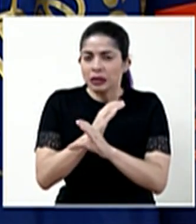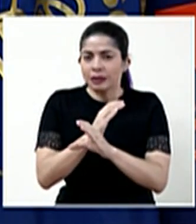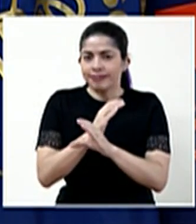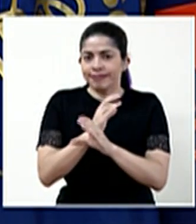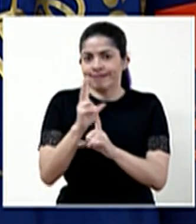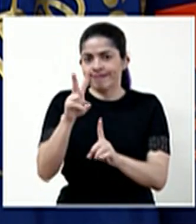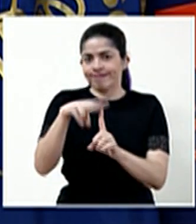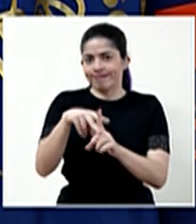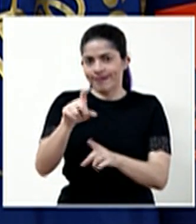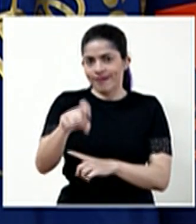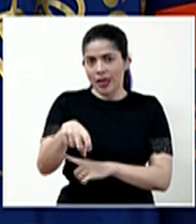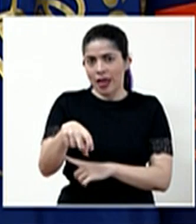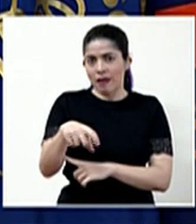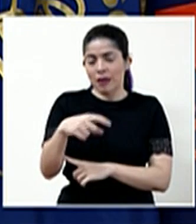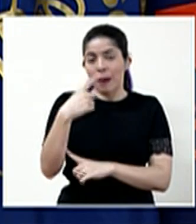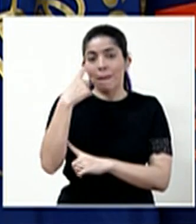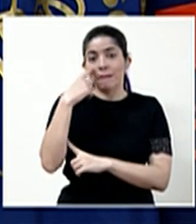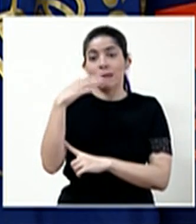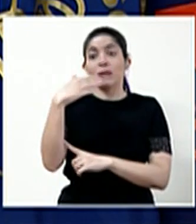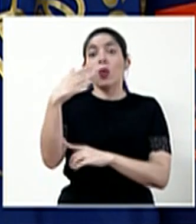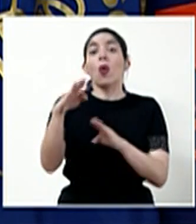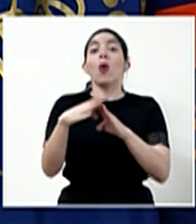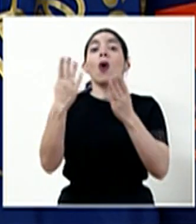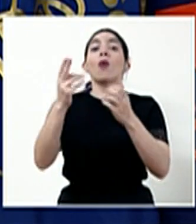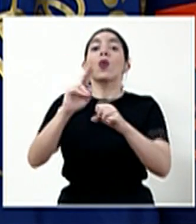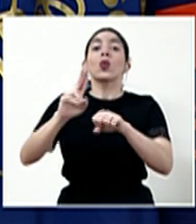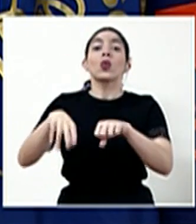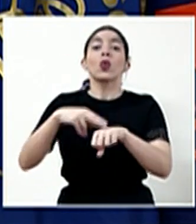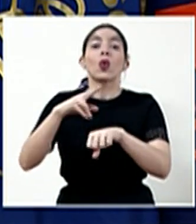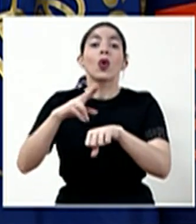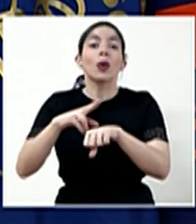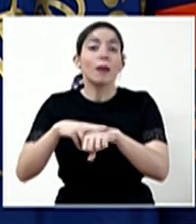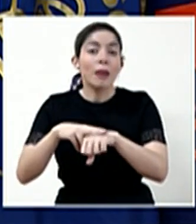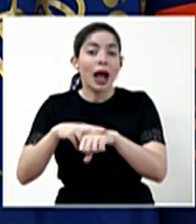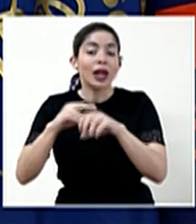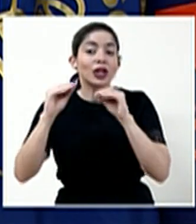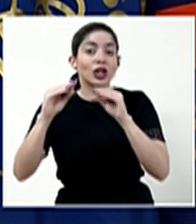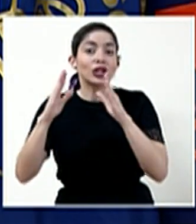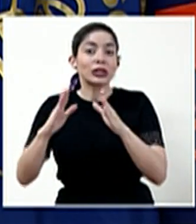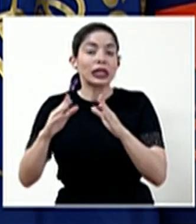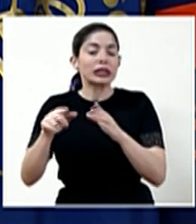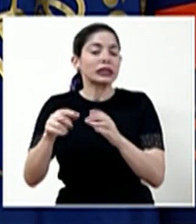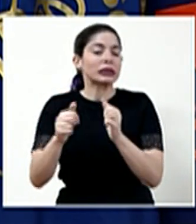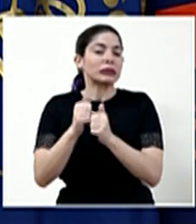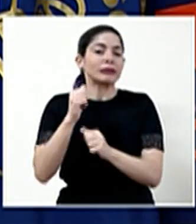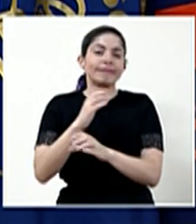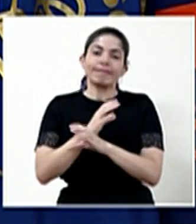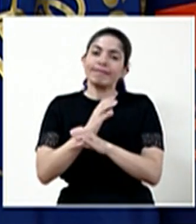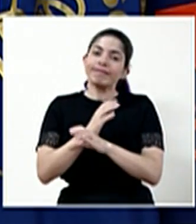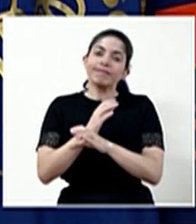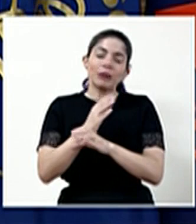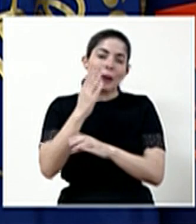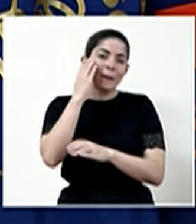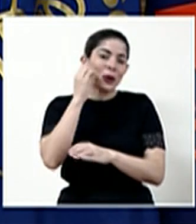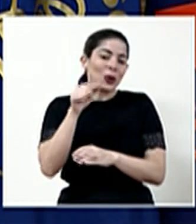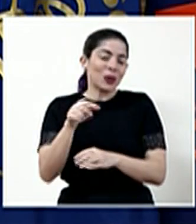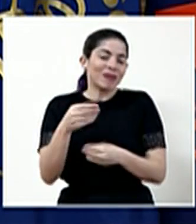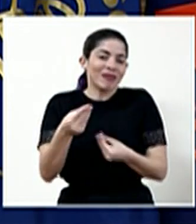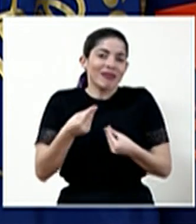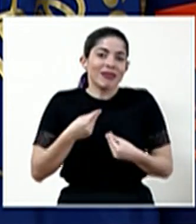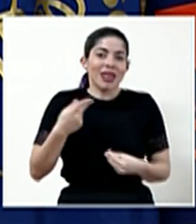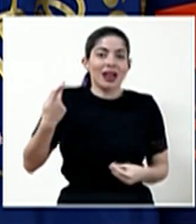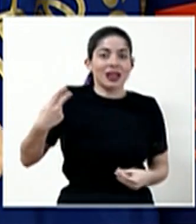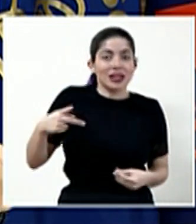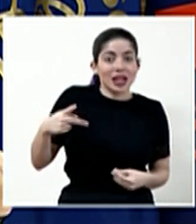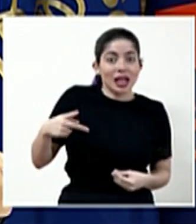para reabrir a la normalidad en lo que es la docencia. Porque, de nuevo, implica riesgos